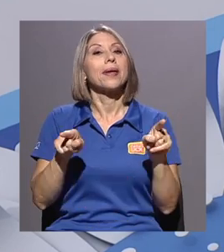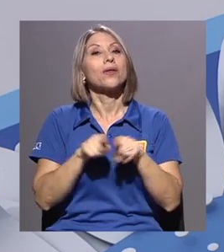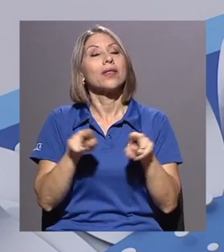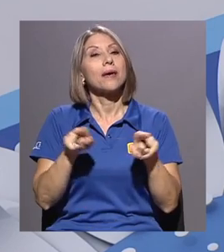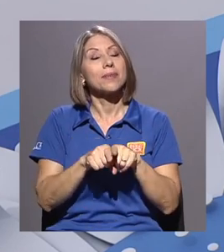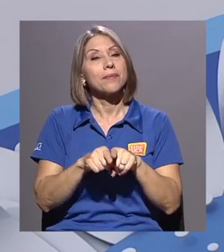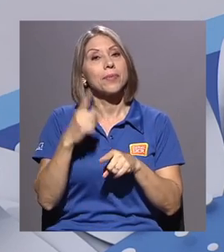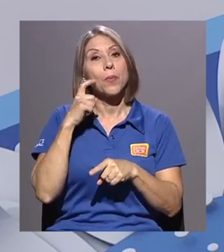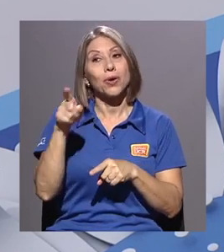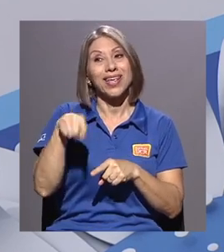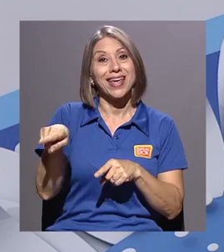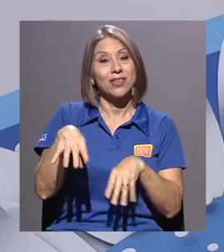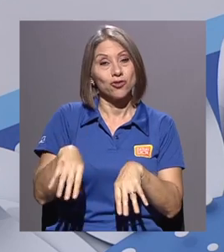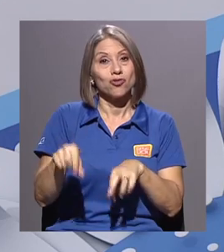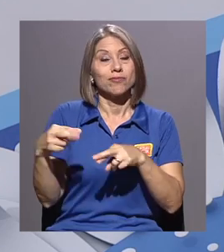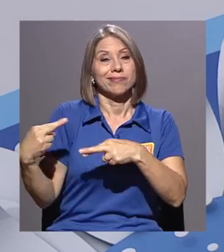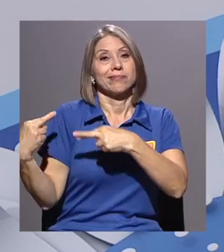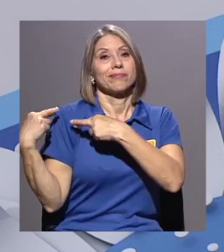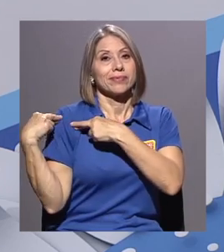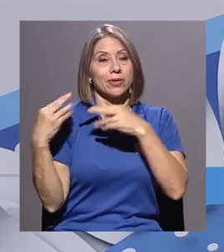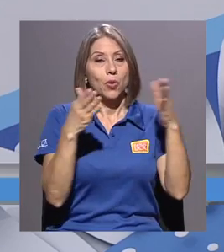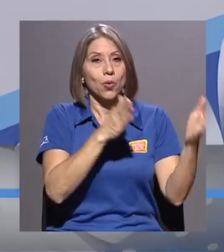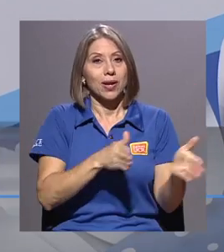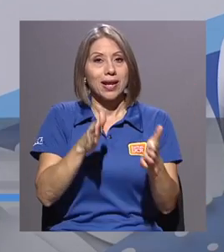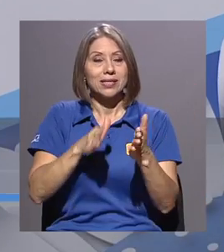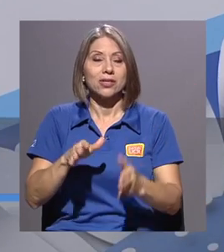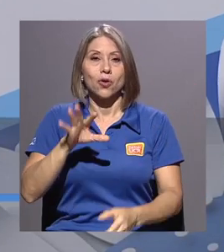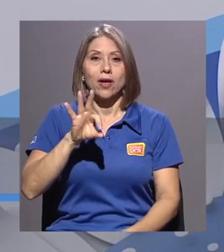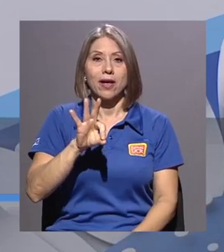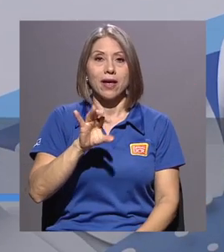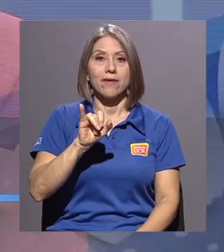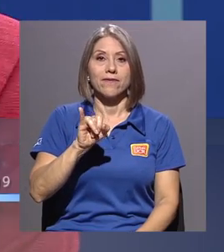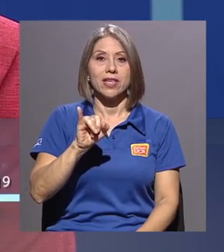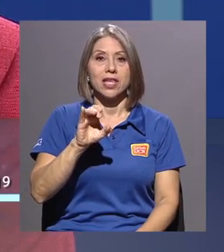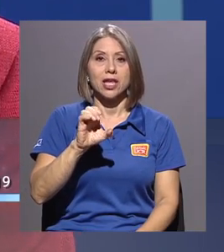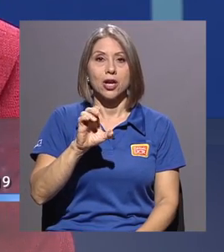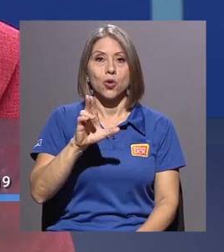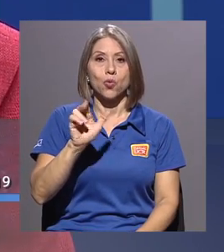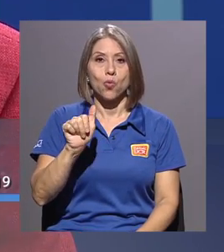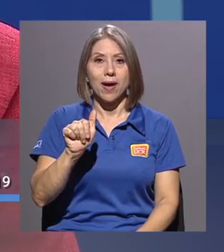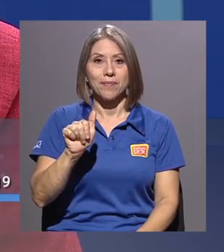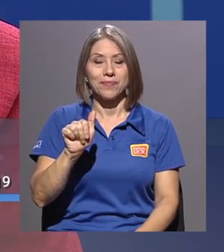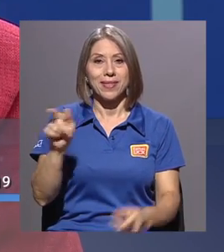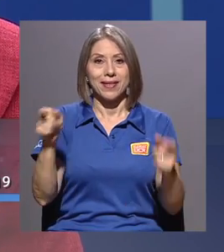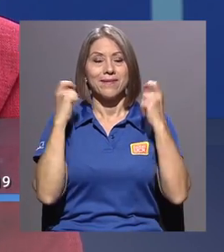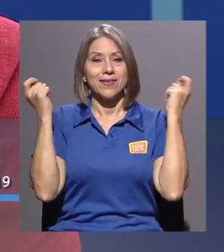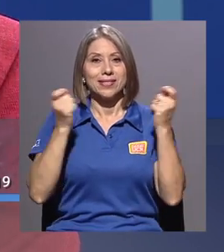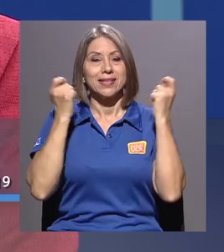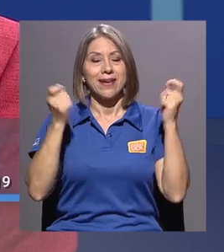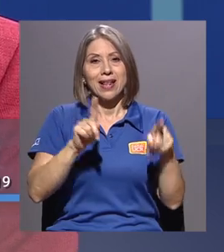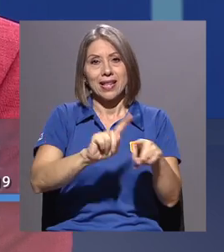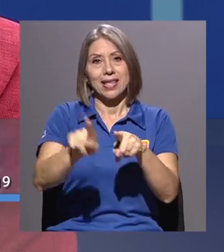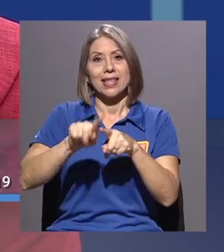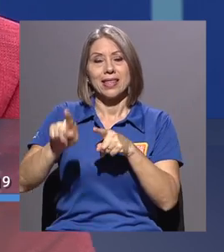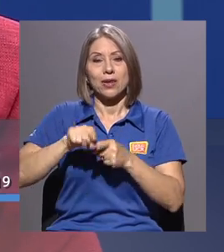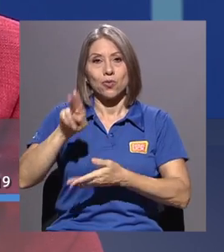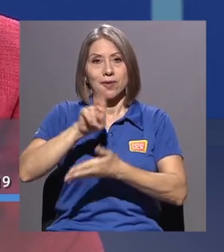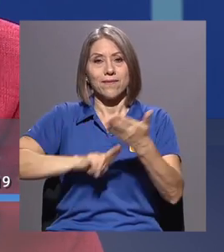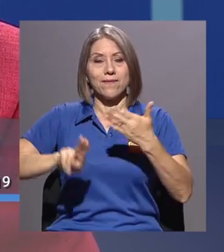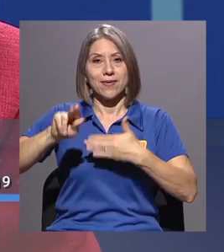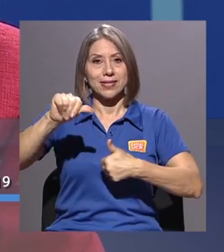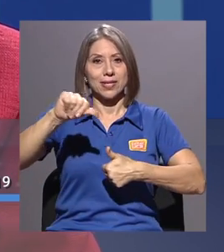porque tienen a su cargo la organización del FICUA, el Festival Interuniversitario